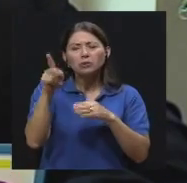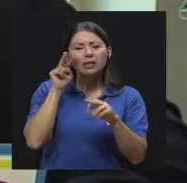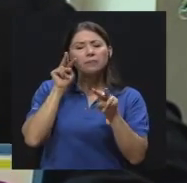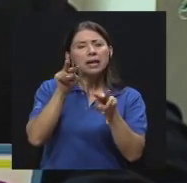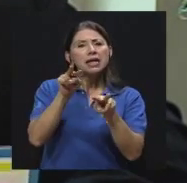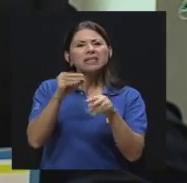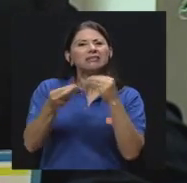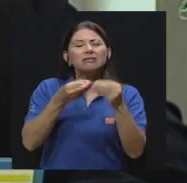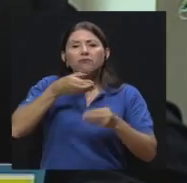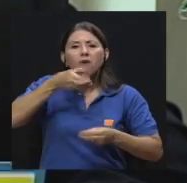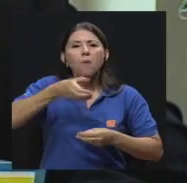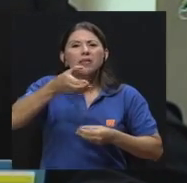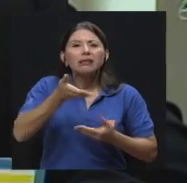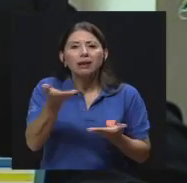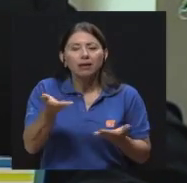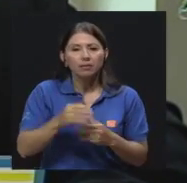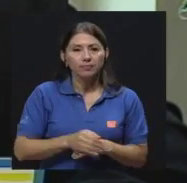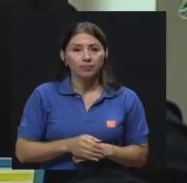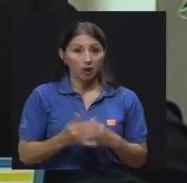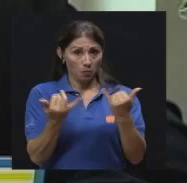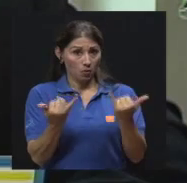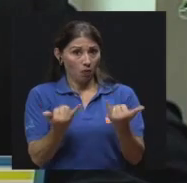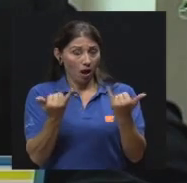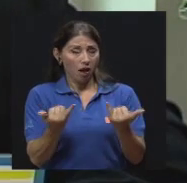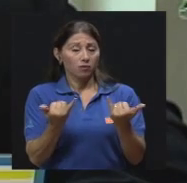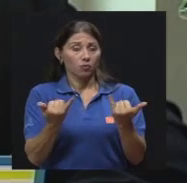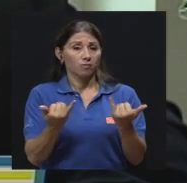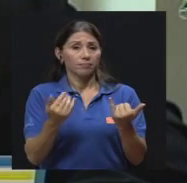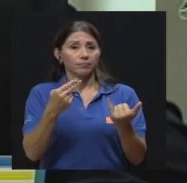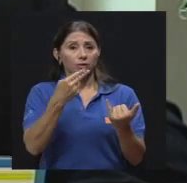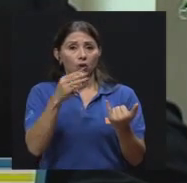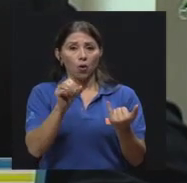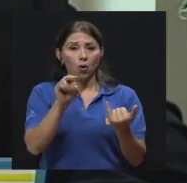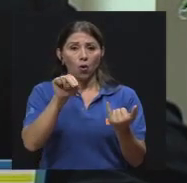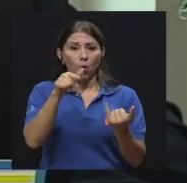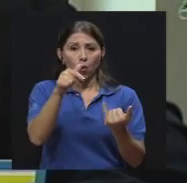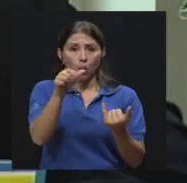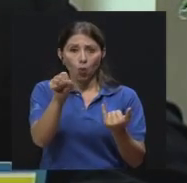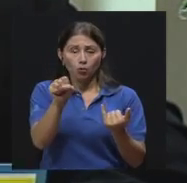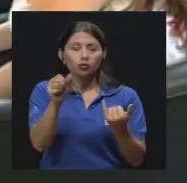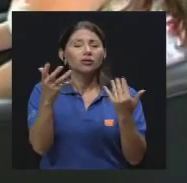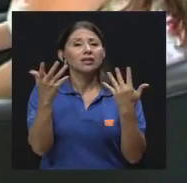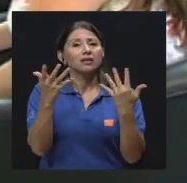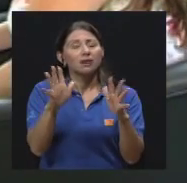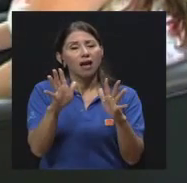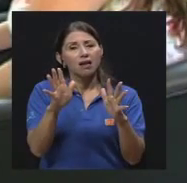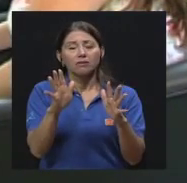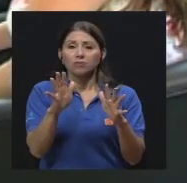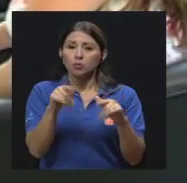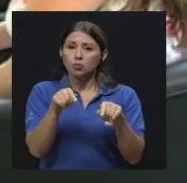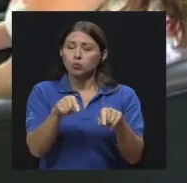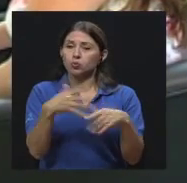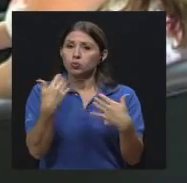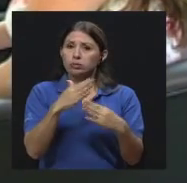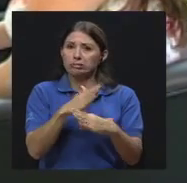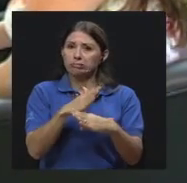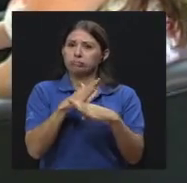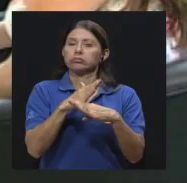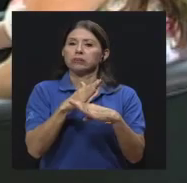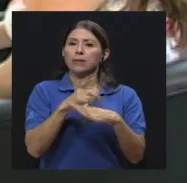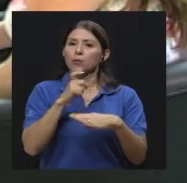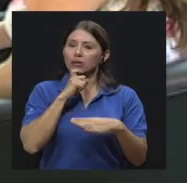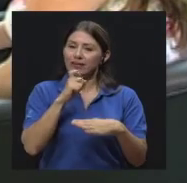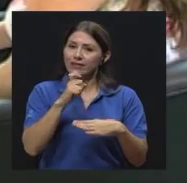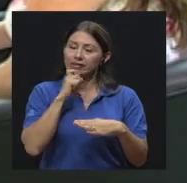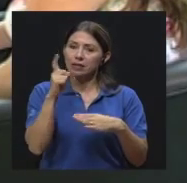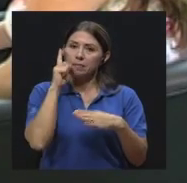verdad? Ok. Bueno, hoy día los hongos, como los demás microorganismos, se han vuelto muy difíciles, ¿verdad? Se han